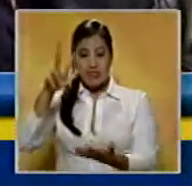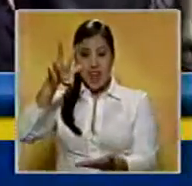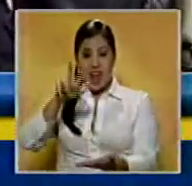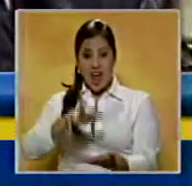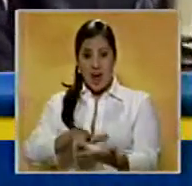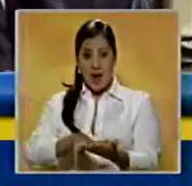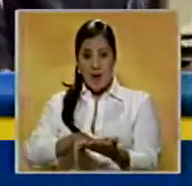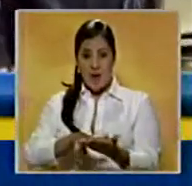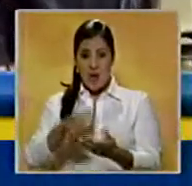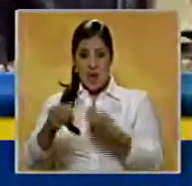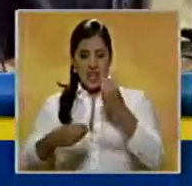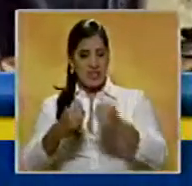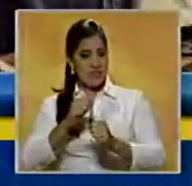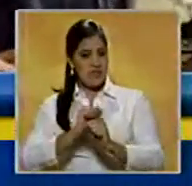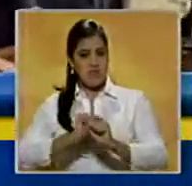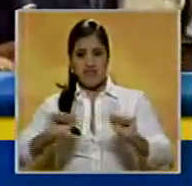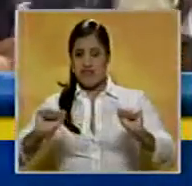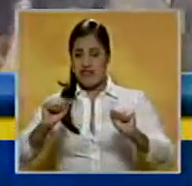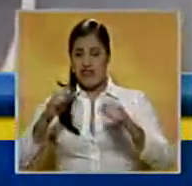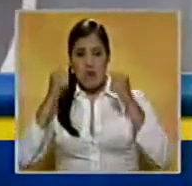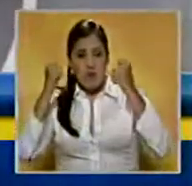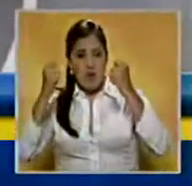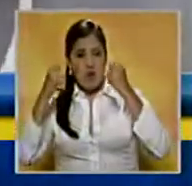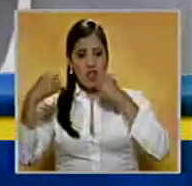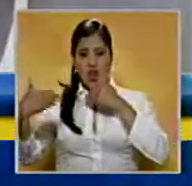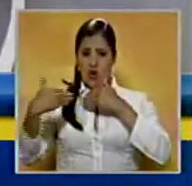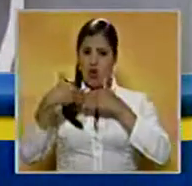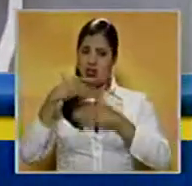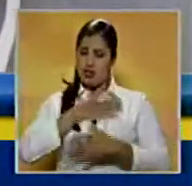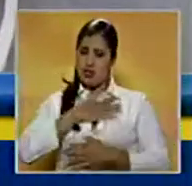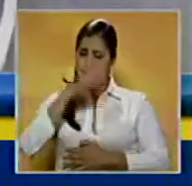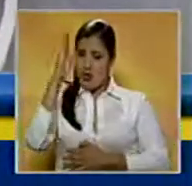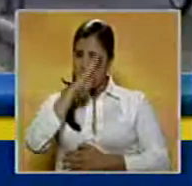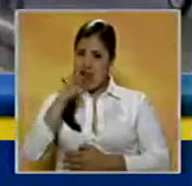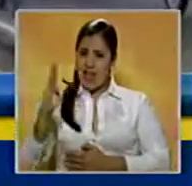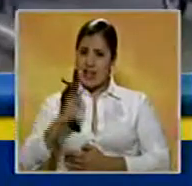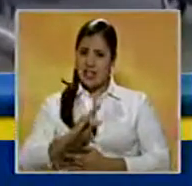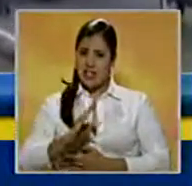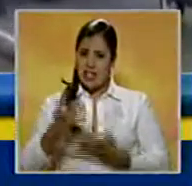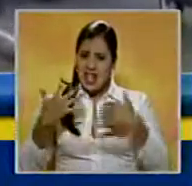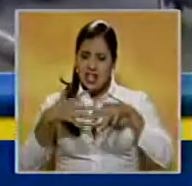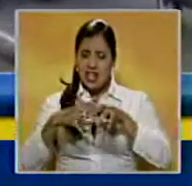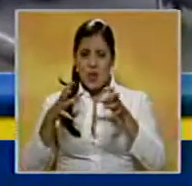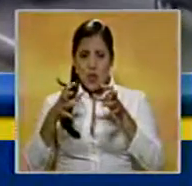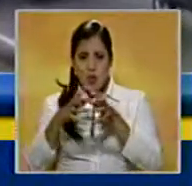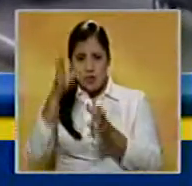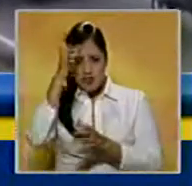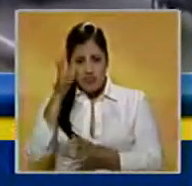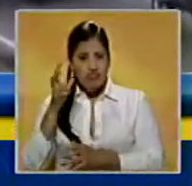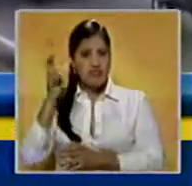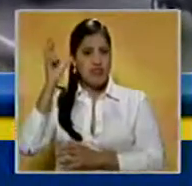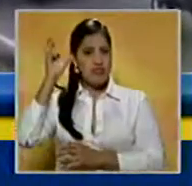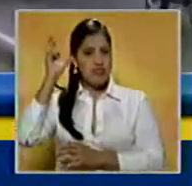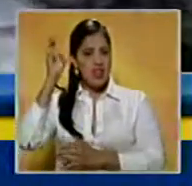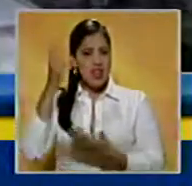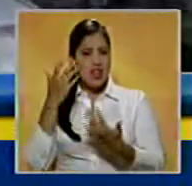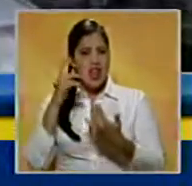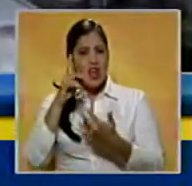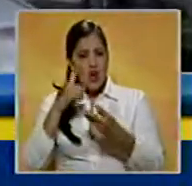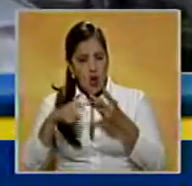una moción que condena los actos de protesta contra la delegación brasileña integrada por los senadores Casio Cunha Lima,